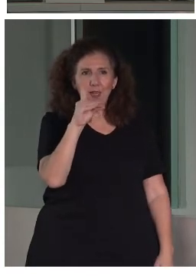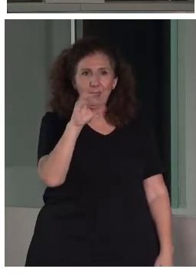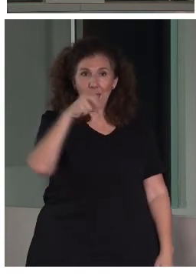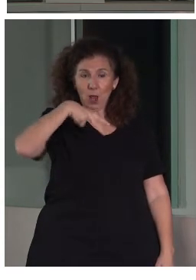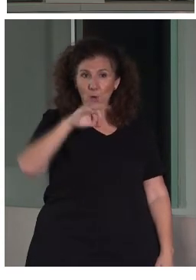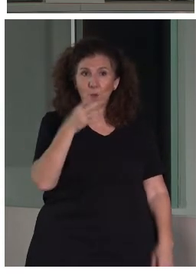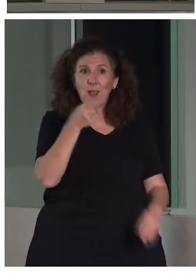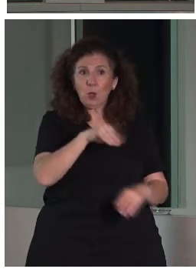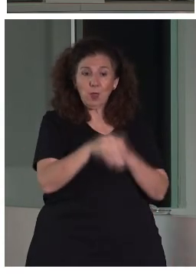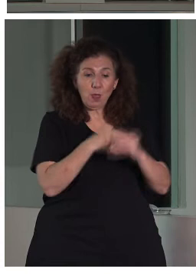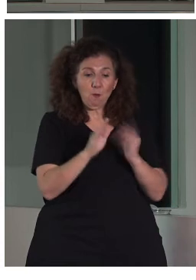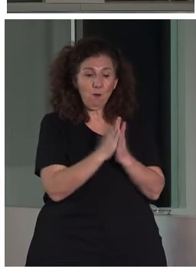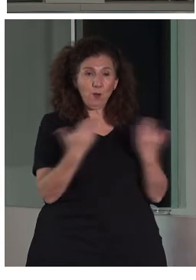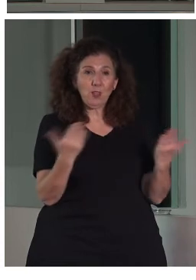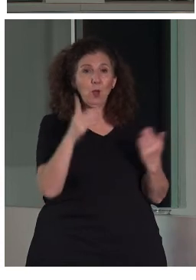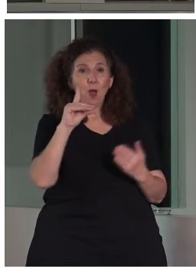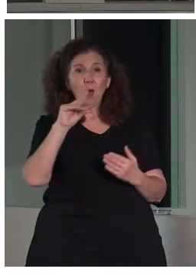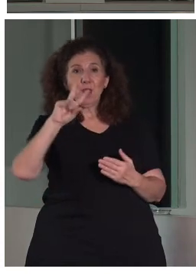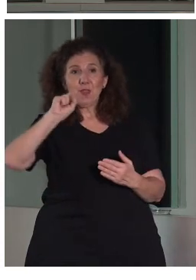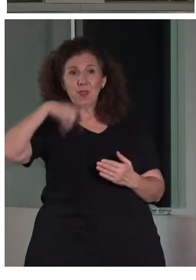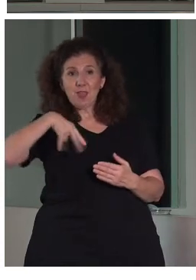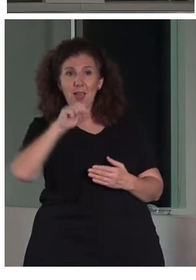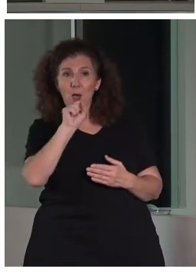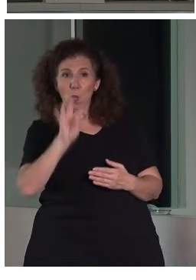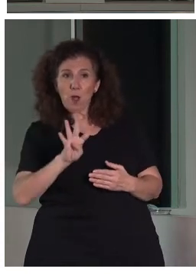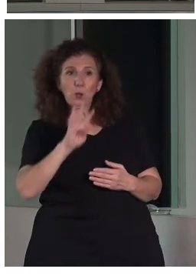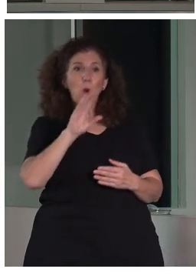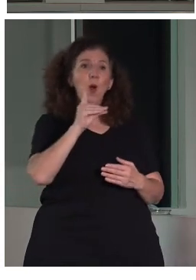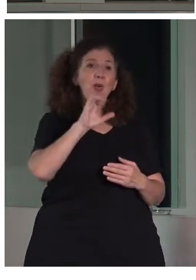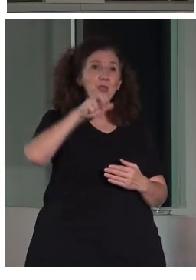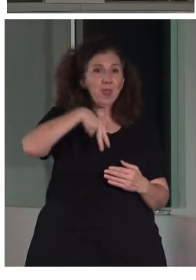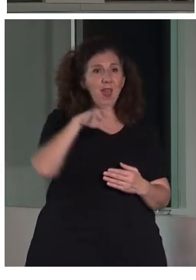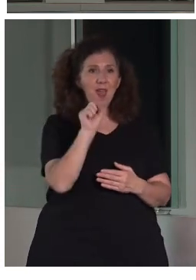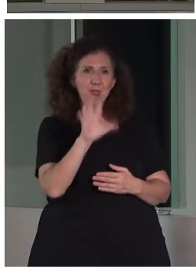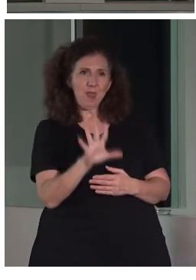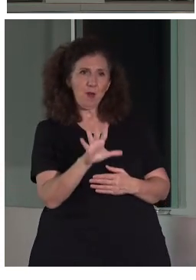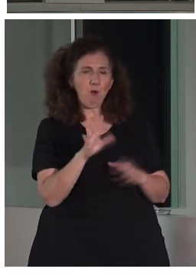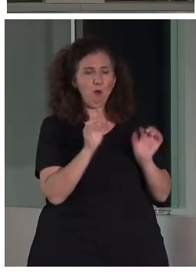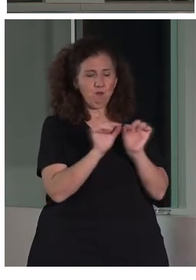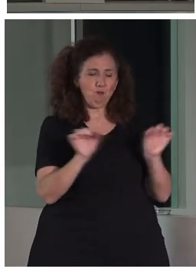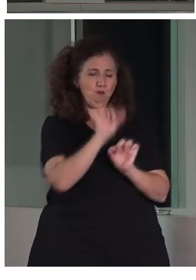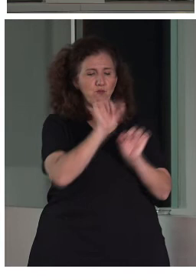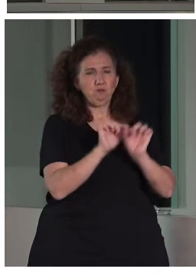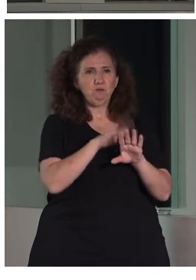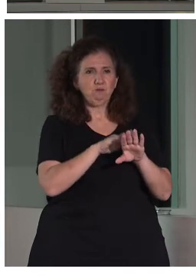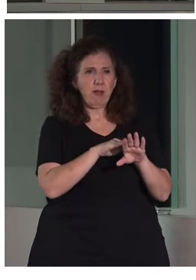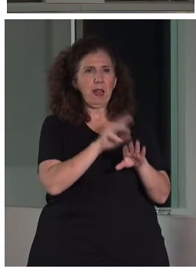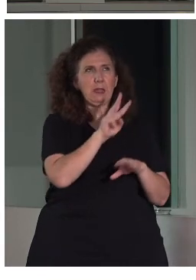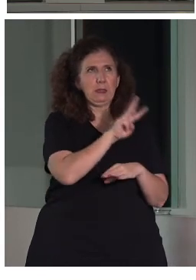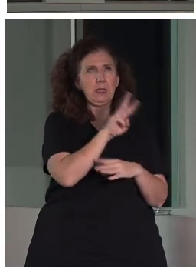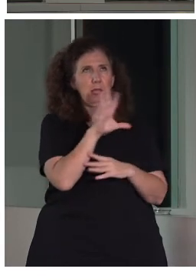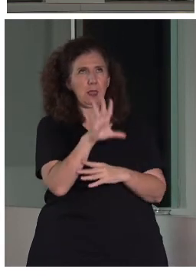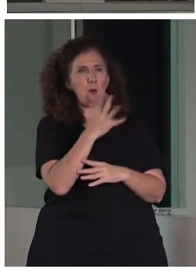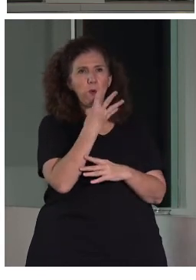de un tamaño intermedio entre DIN A5 y DIN A4, que era un folleto bastante cómodo en torno a unas 35-40 páginas